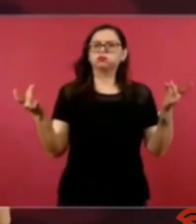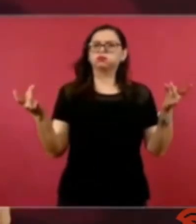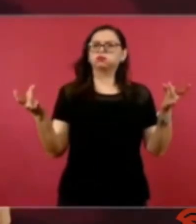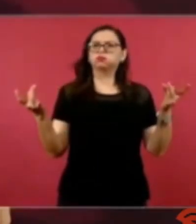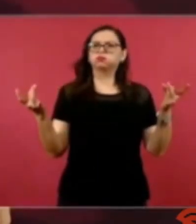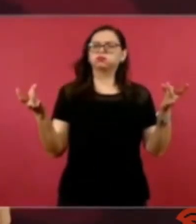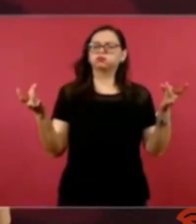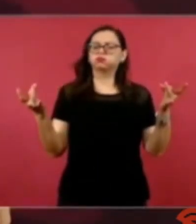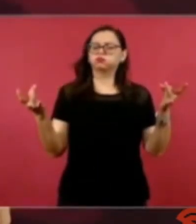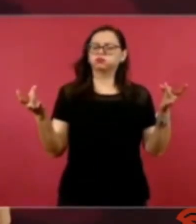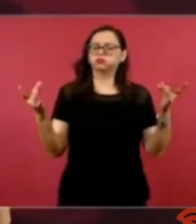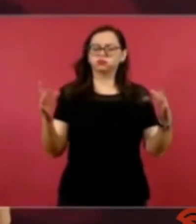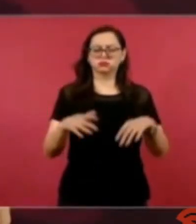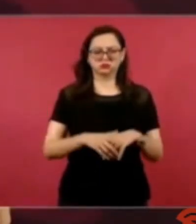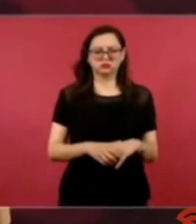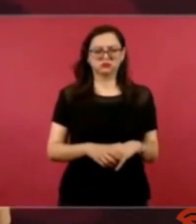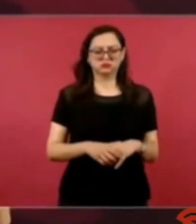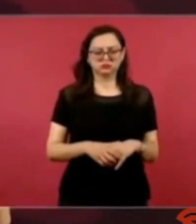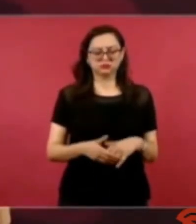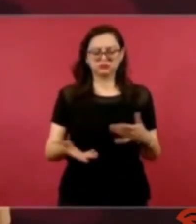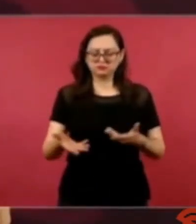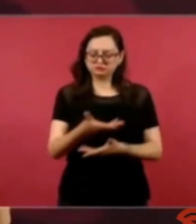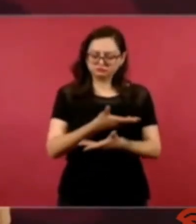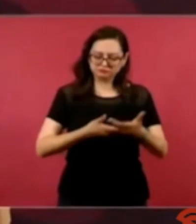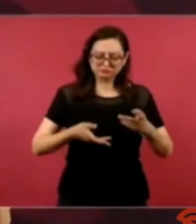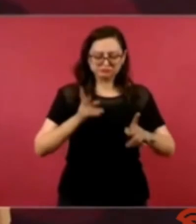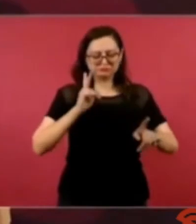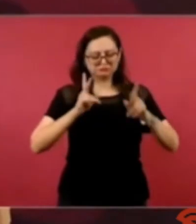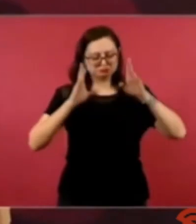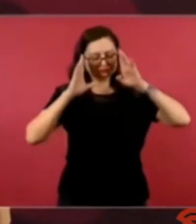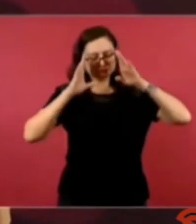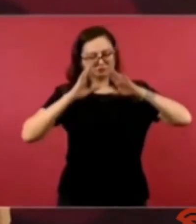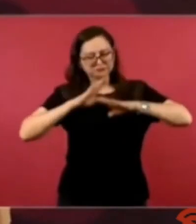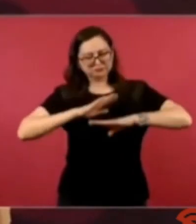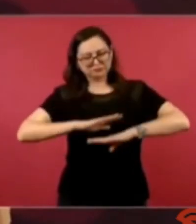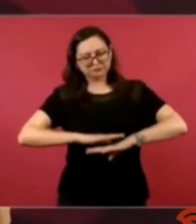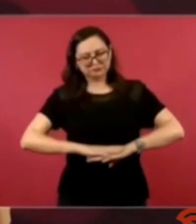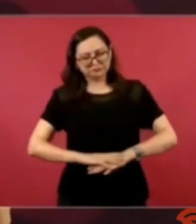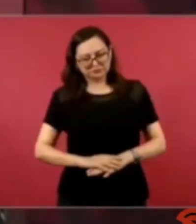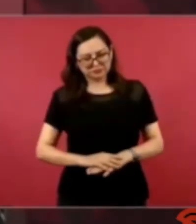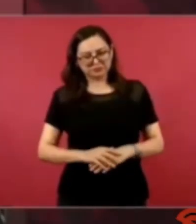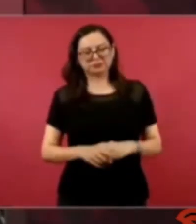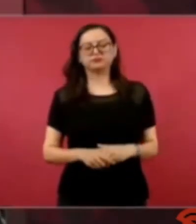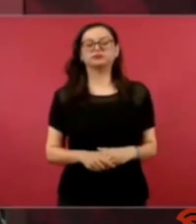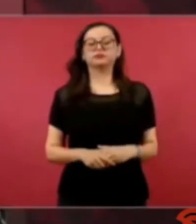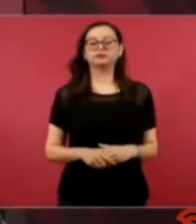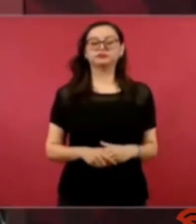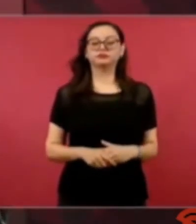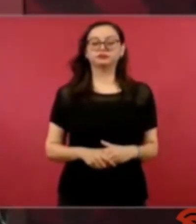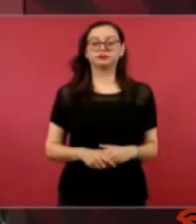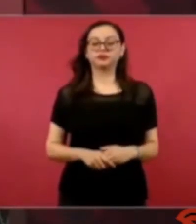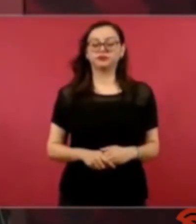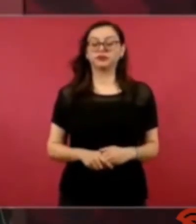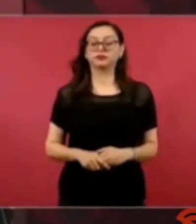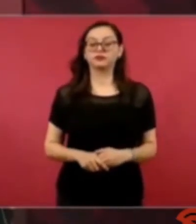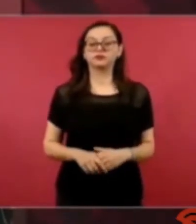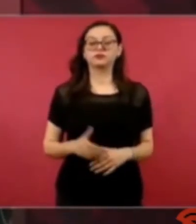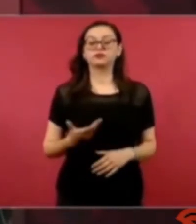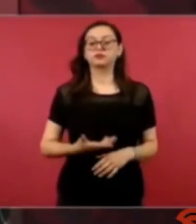este y hablar de esto antes los jesuitas